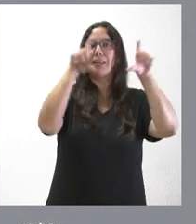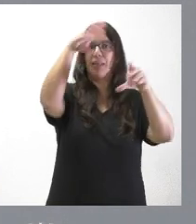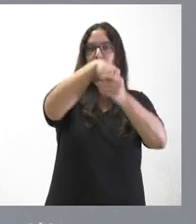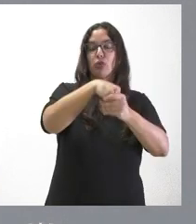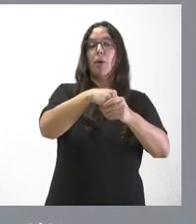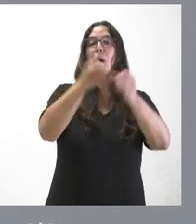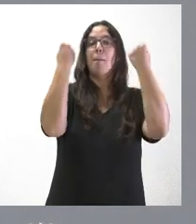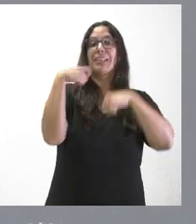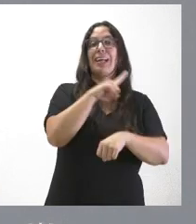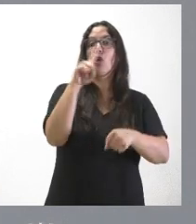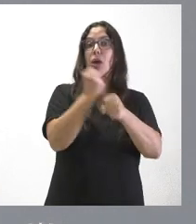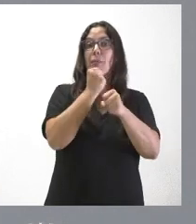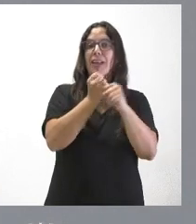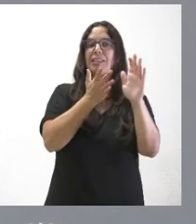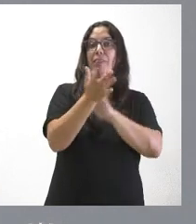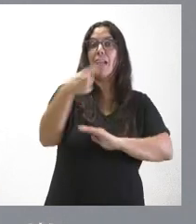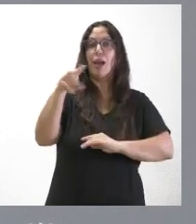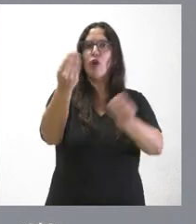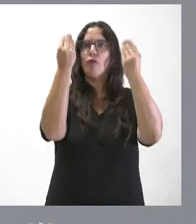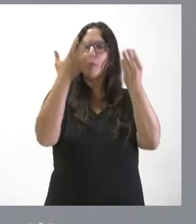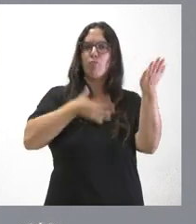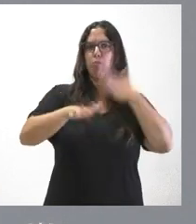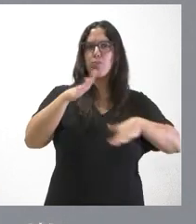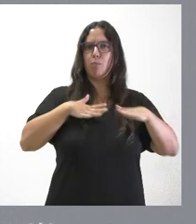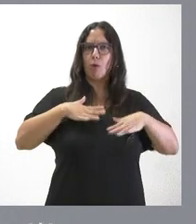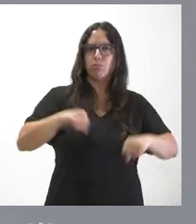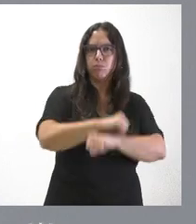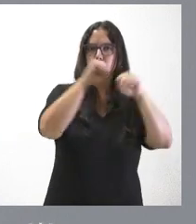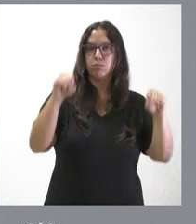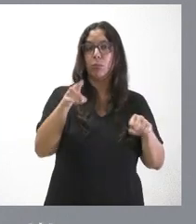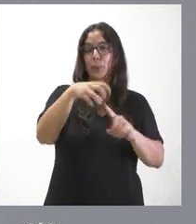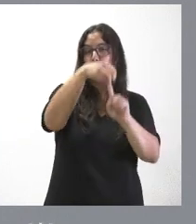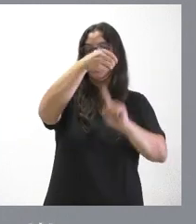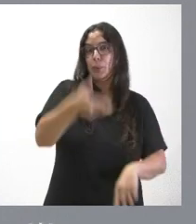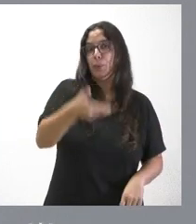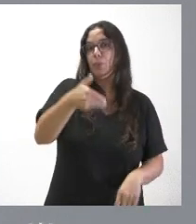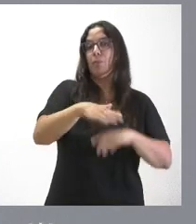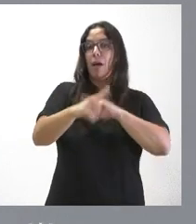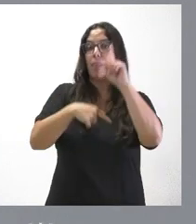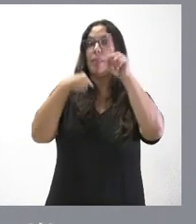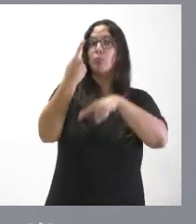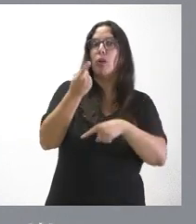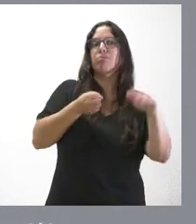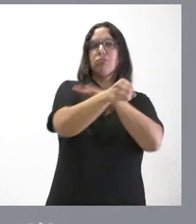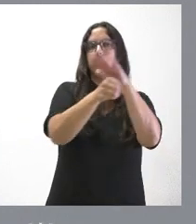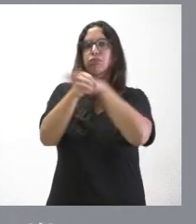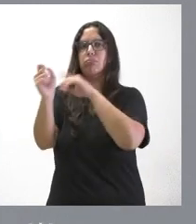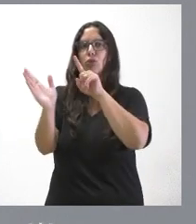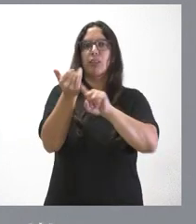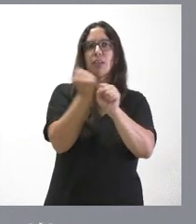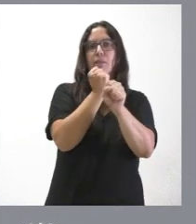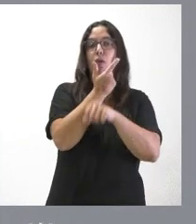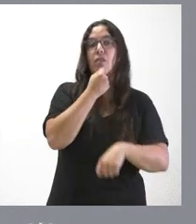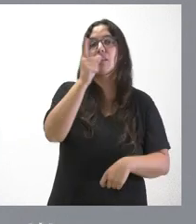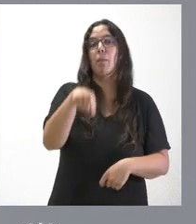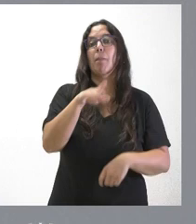laborales permiten mejorar la cualificación de los jóvenes, siendo uno de los pilares más importantes para alcanzar una elevada inserción laboral y para mejorar la